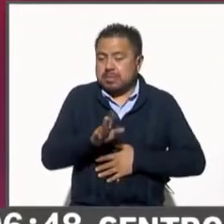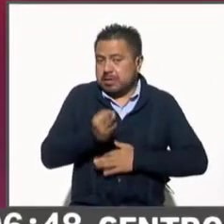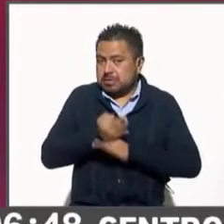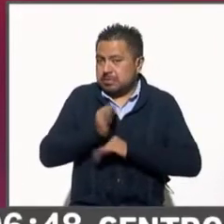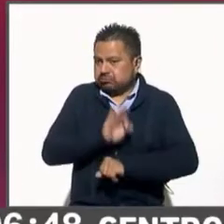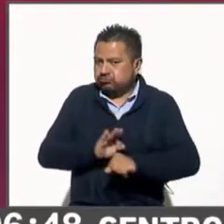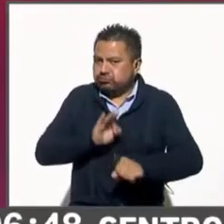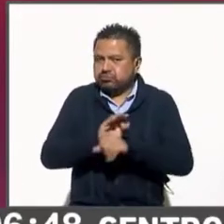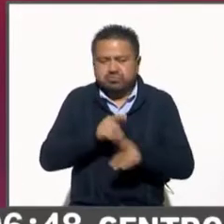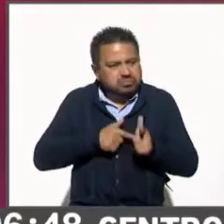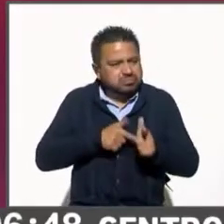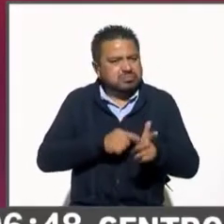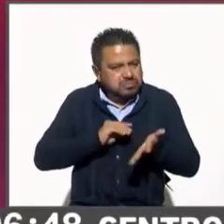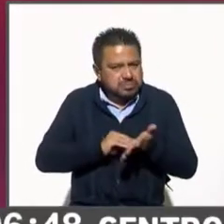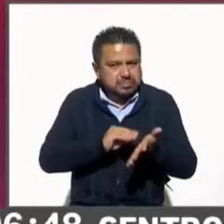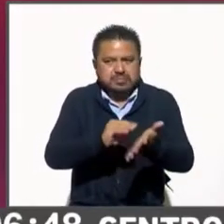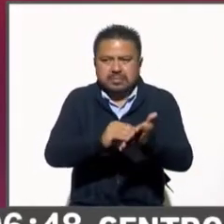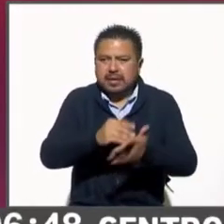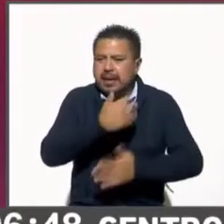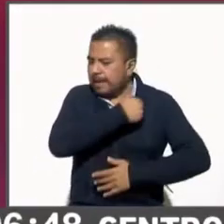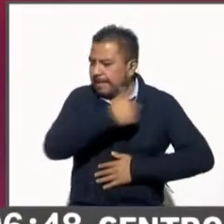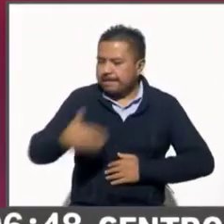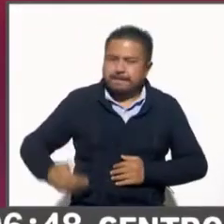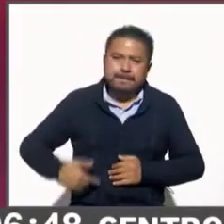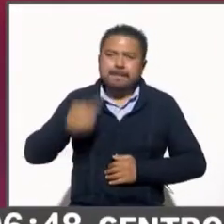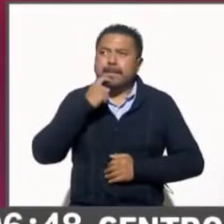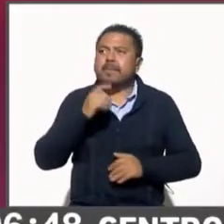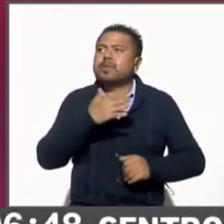al presidente López Obrador. ¿Cómo estás? Buenos días.